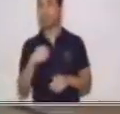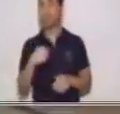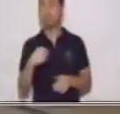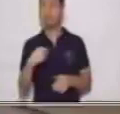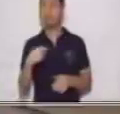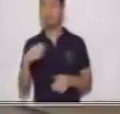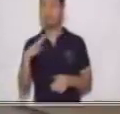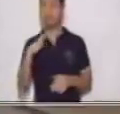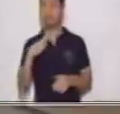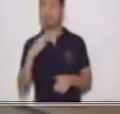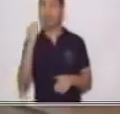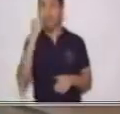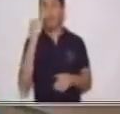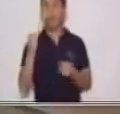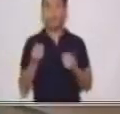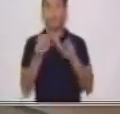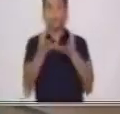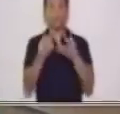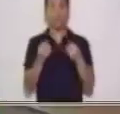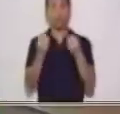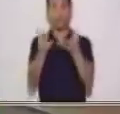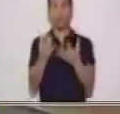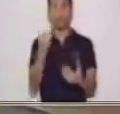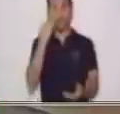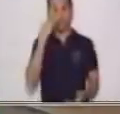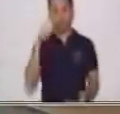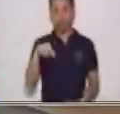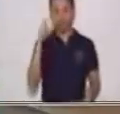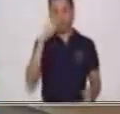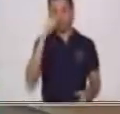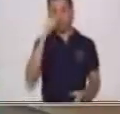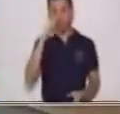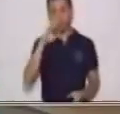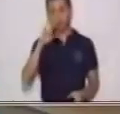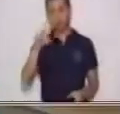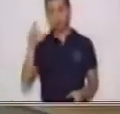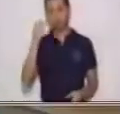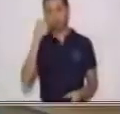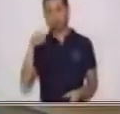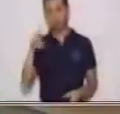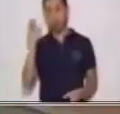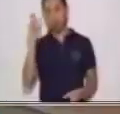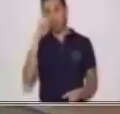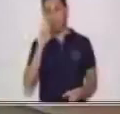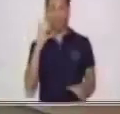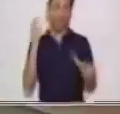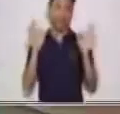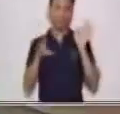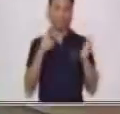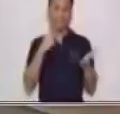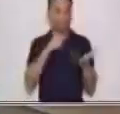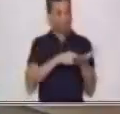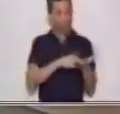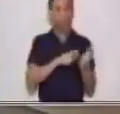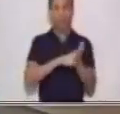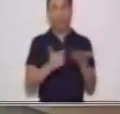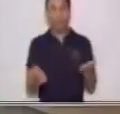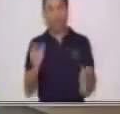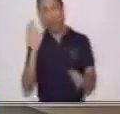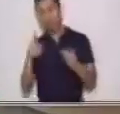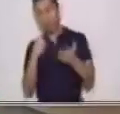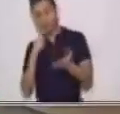Las podemos encontrar en un ejercicio, en un libro o bien en una hoja de trabajo que estemos